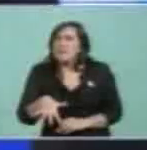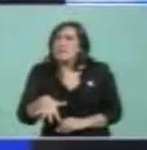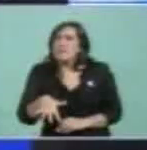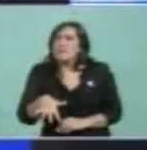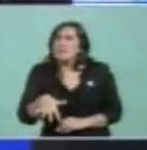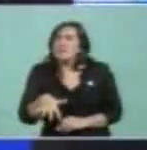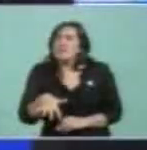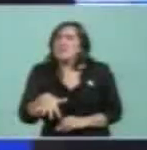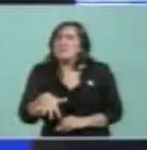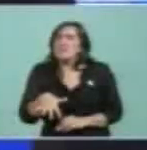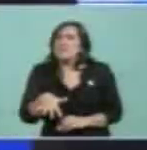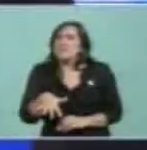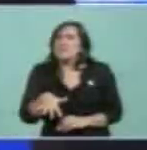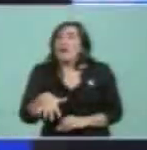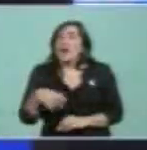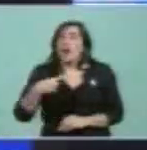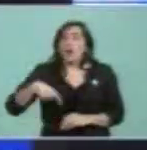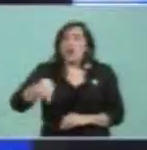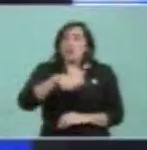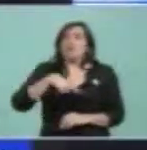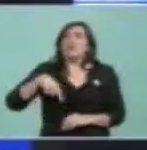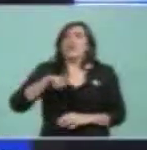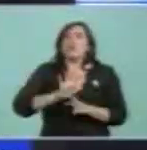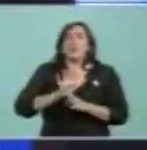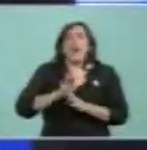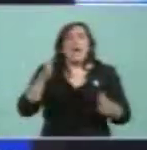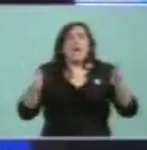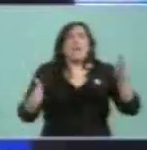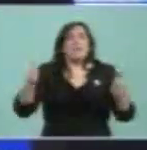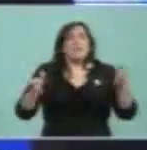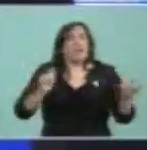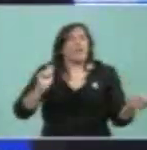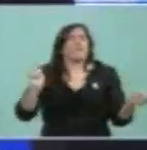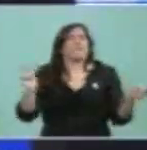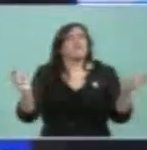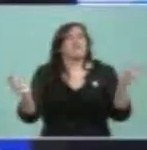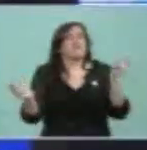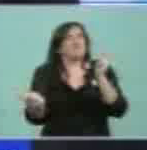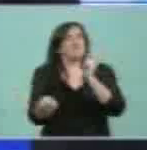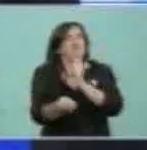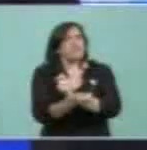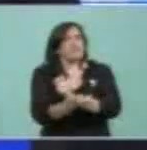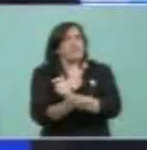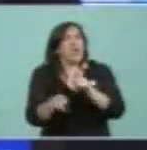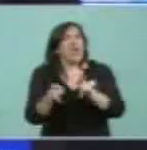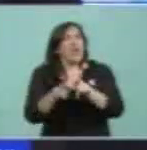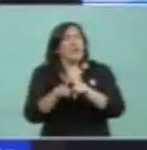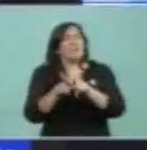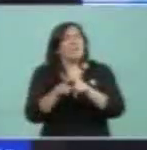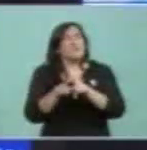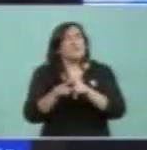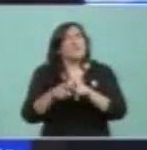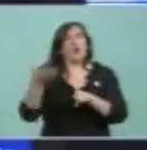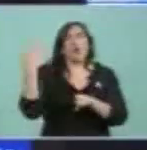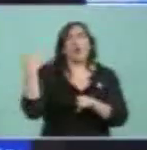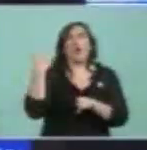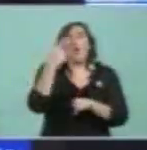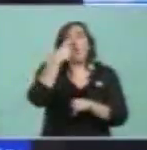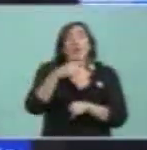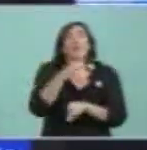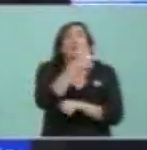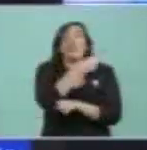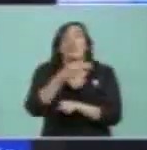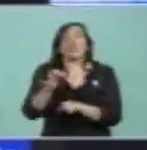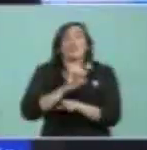ante un cambio de época similar al que se han registrado en los últimos 200